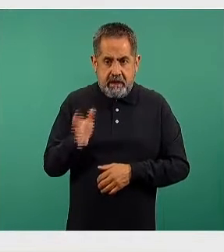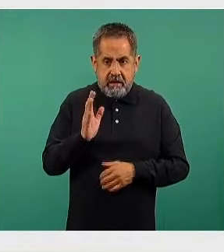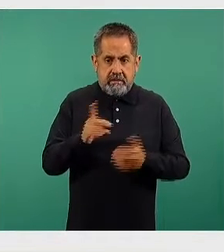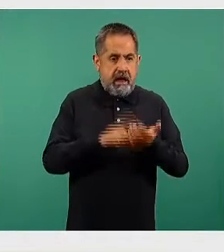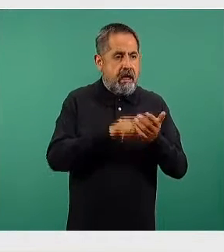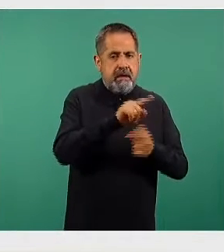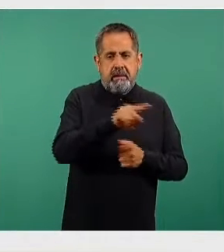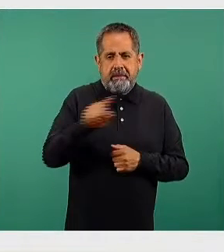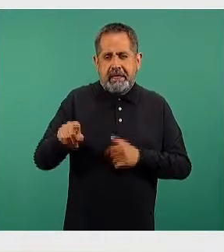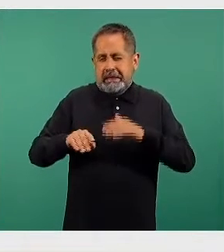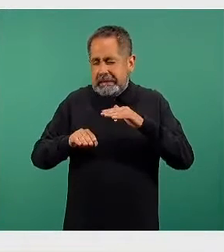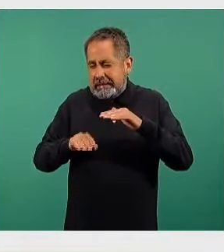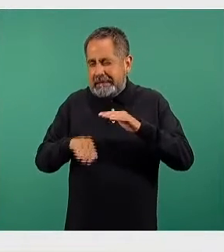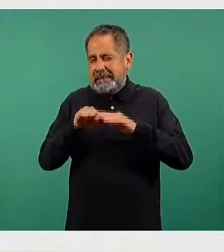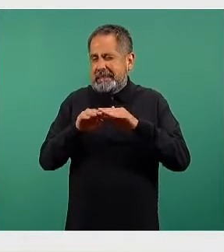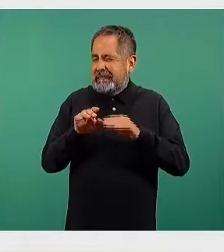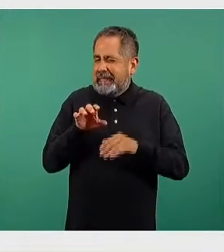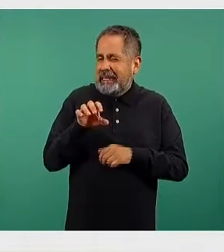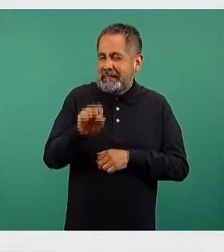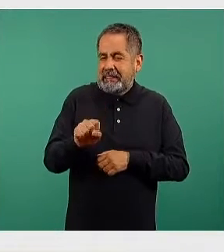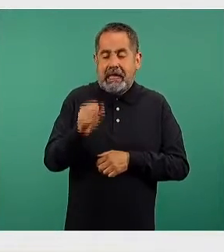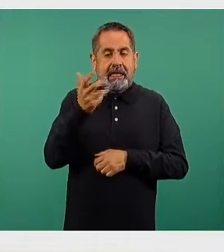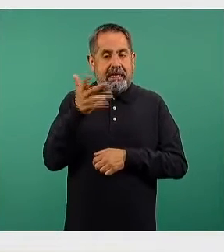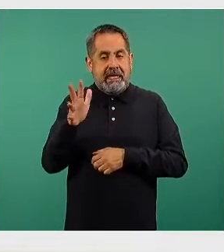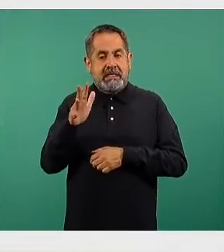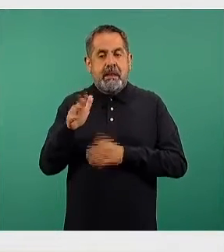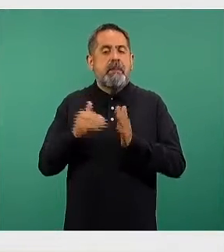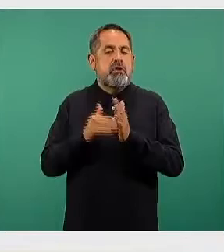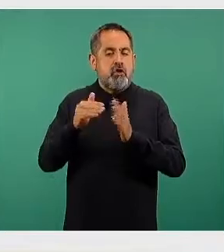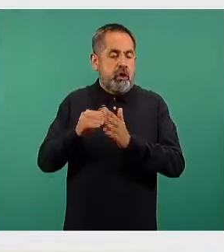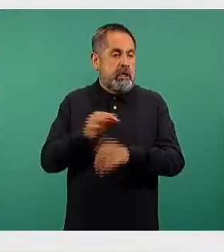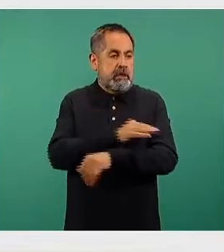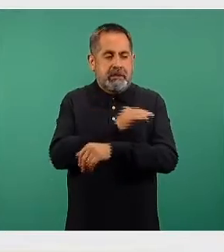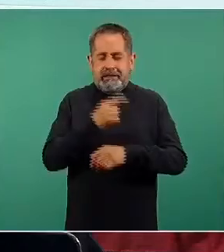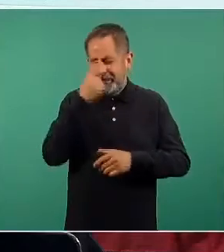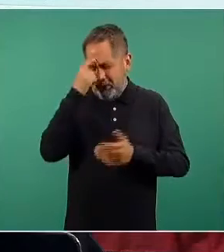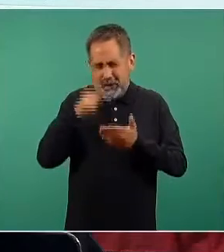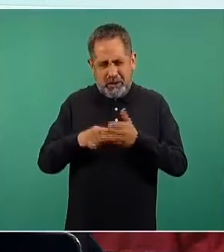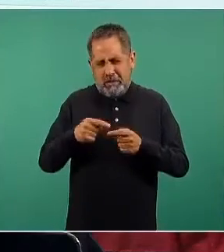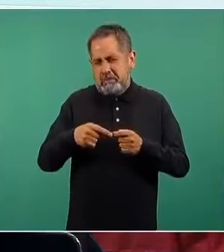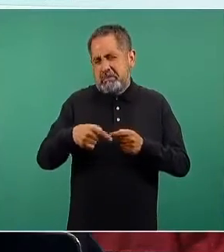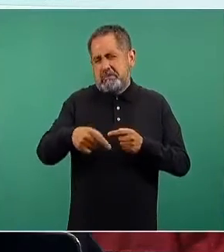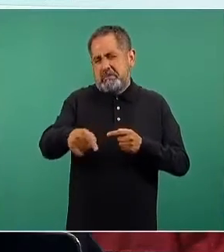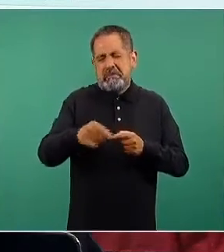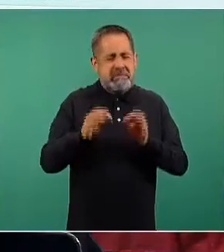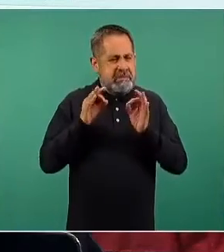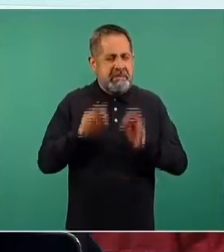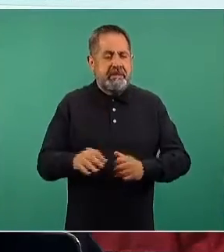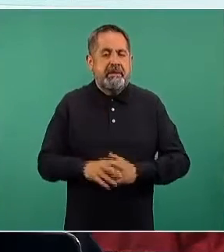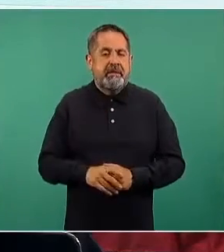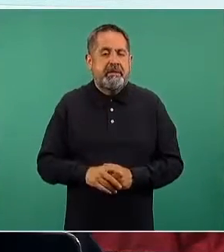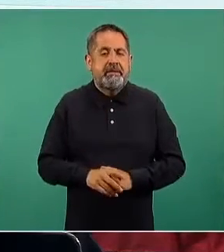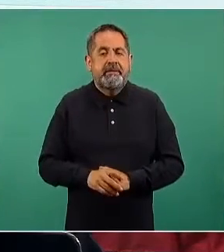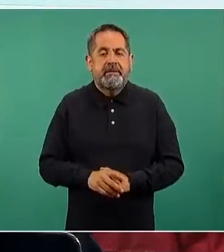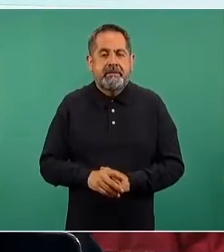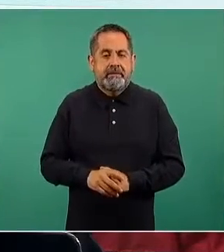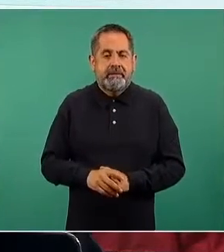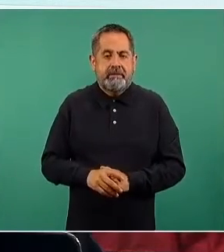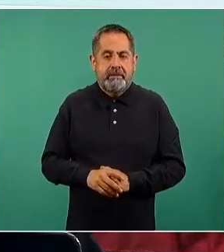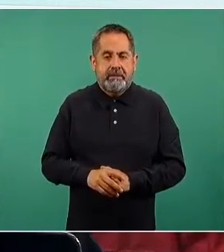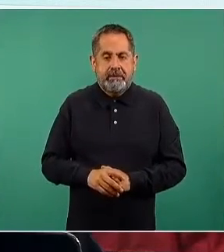millones de dosis que en su momento de seguro se aplicarán en siguientes días. Si vemos la siguiente